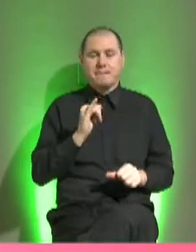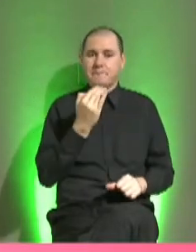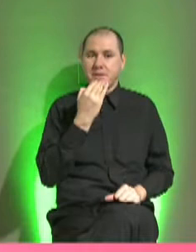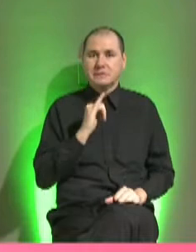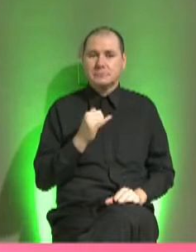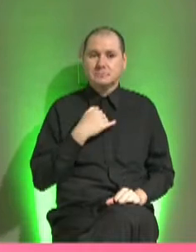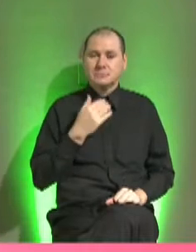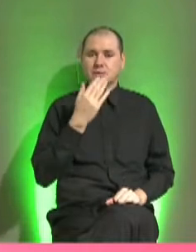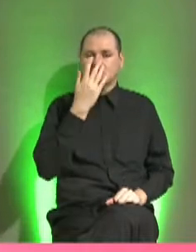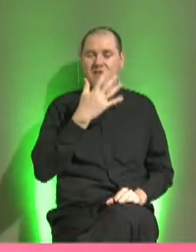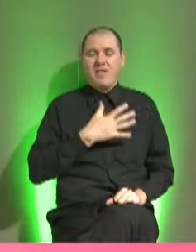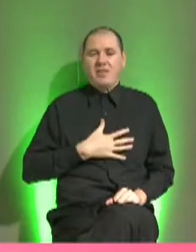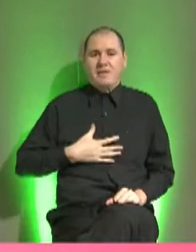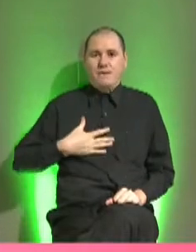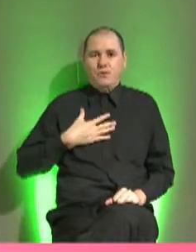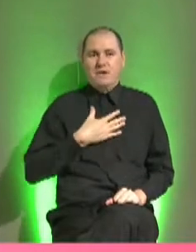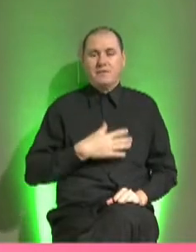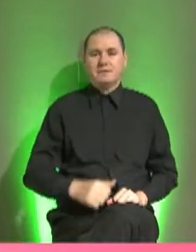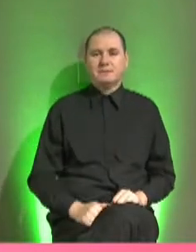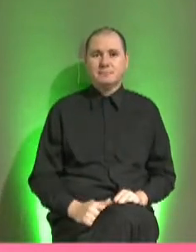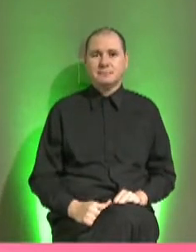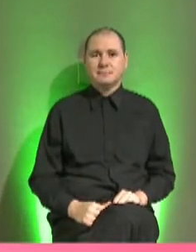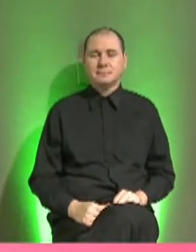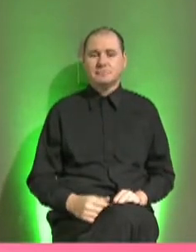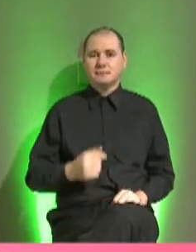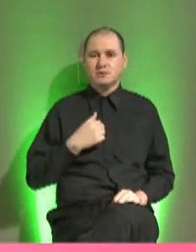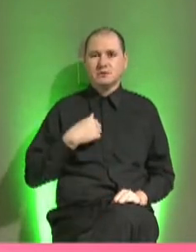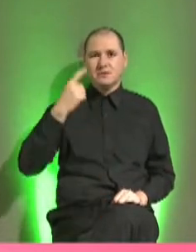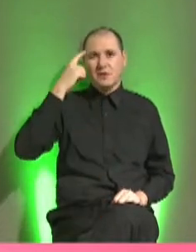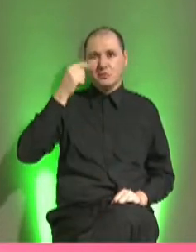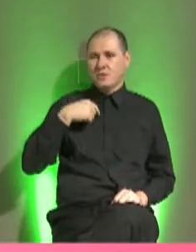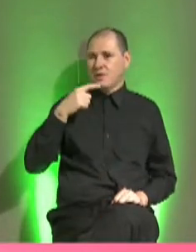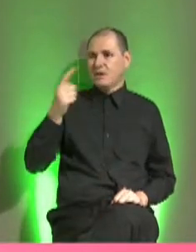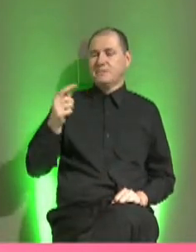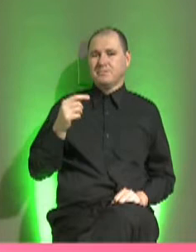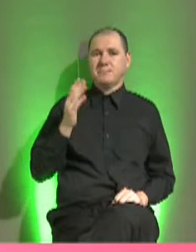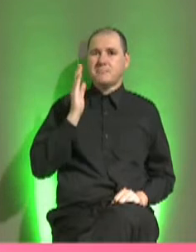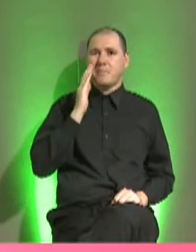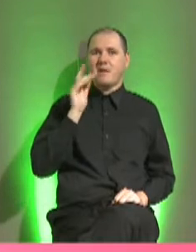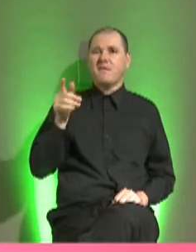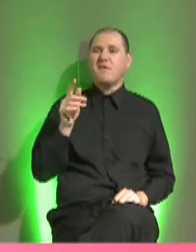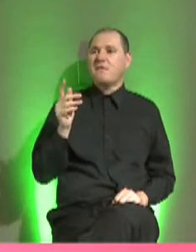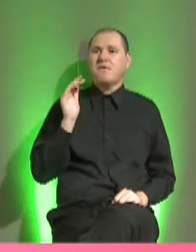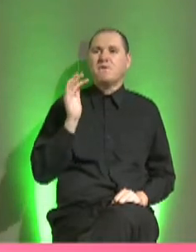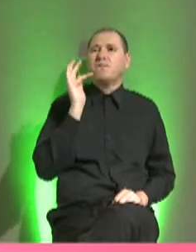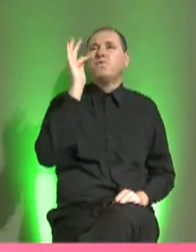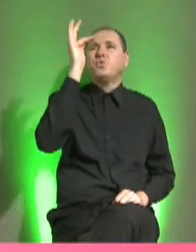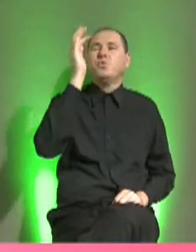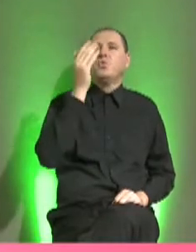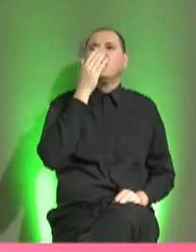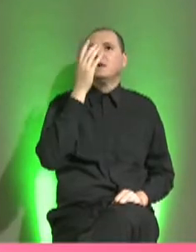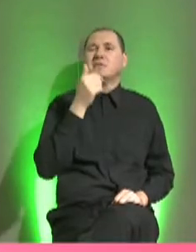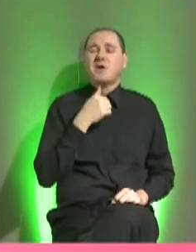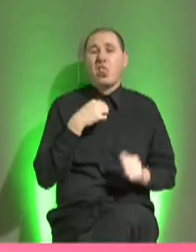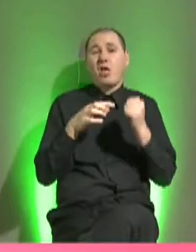gustaba también, disfrutaba. Pero hacía porque, yo recuerdo que yo le decía a mi mamá, famoso, te preguntás, ¿qué quieres hacer cuando vos seas grande? Yo le decía,